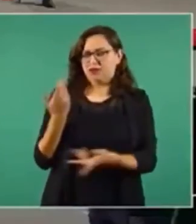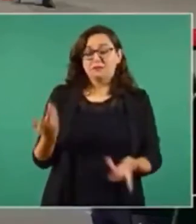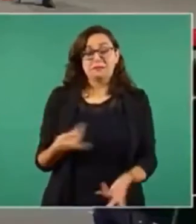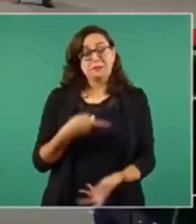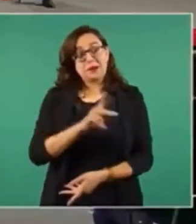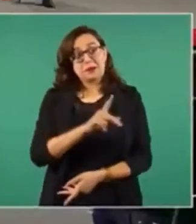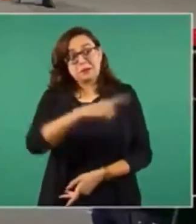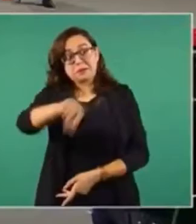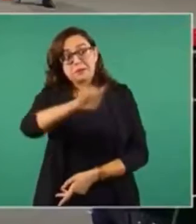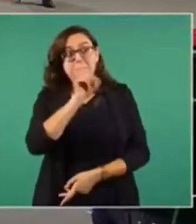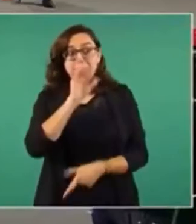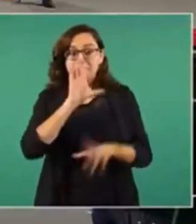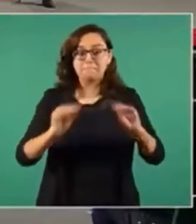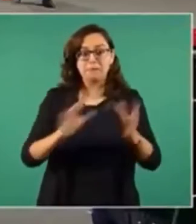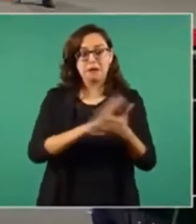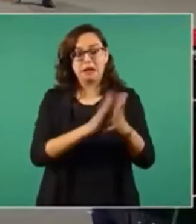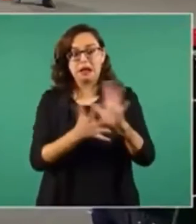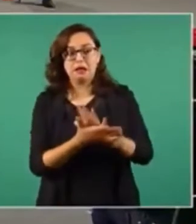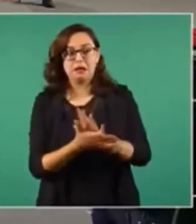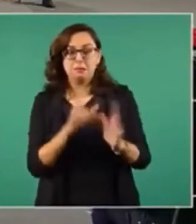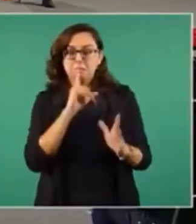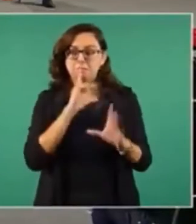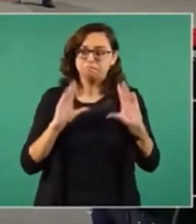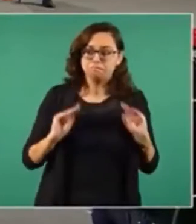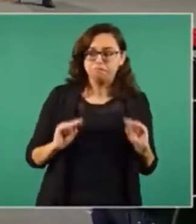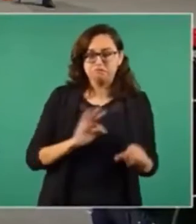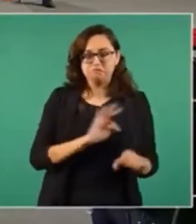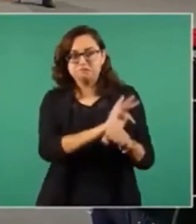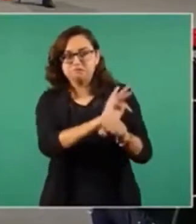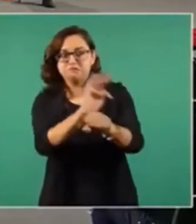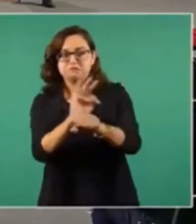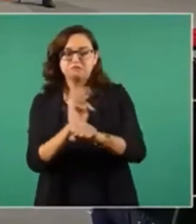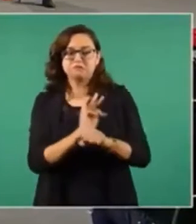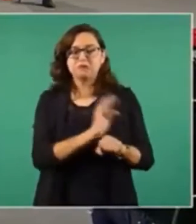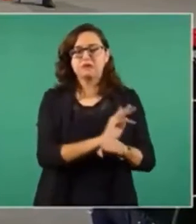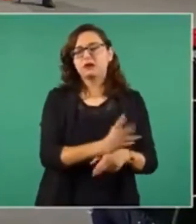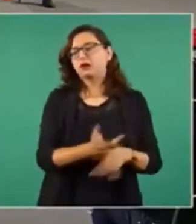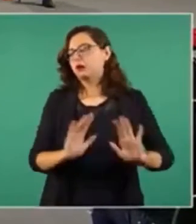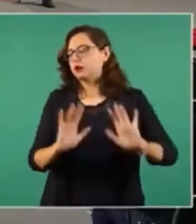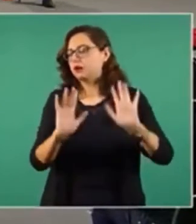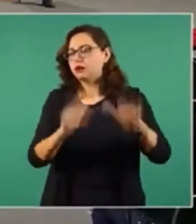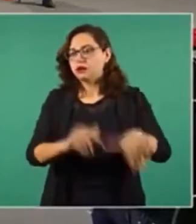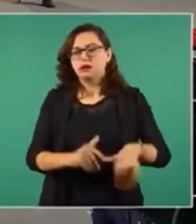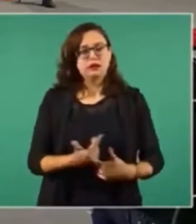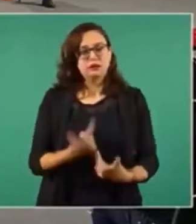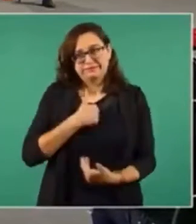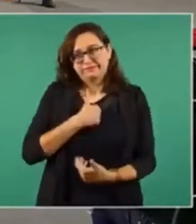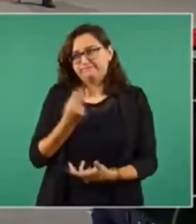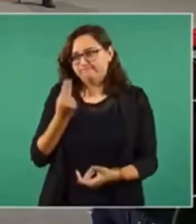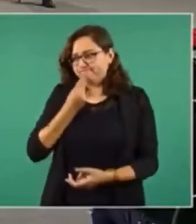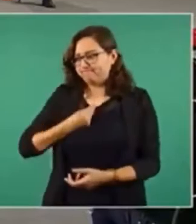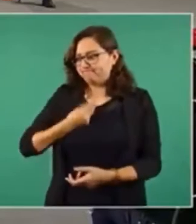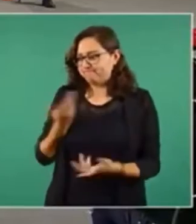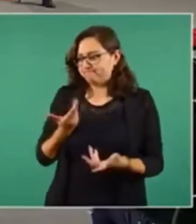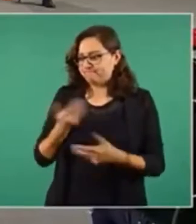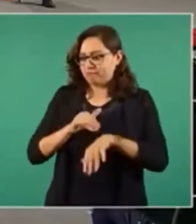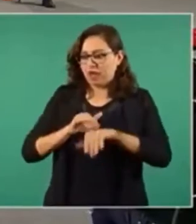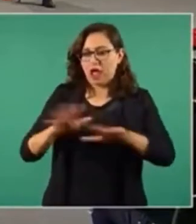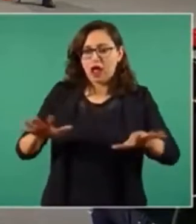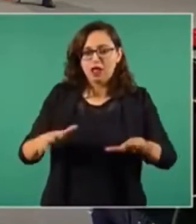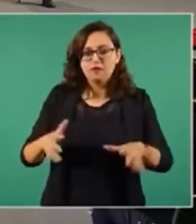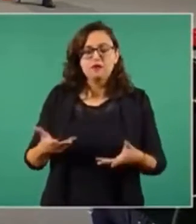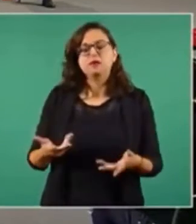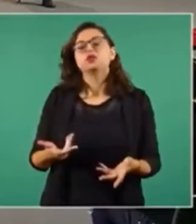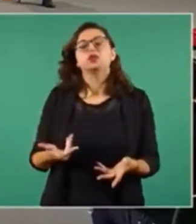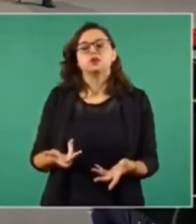callan como momias cuando se trata de un asunto que tiene que ver